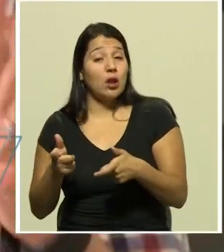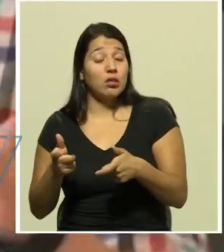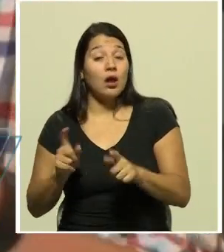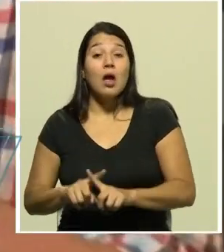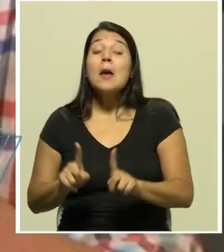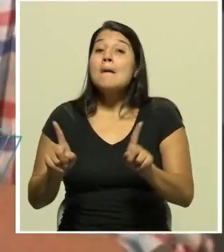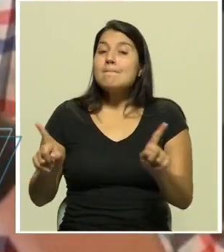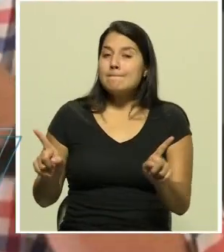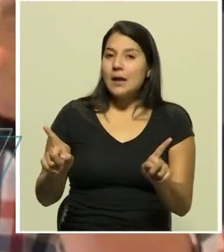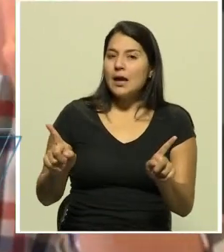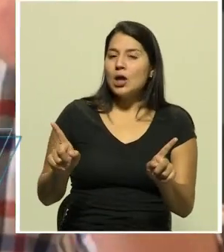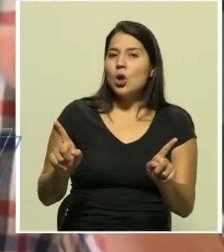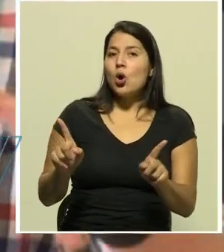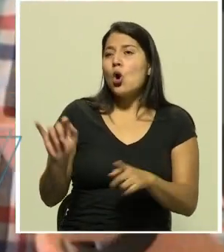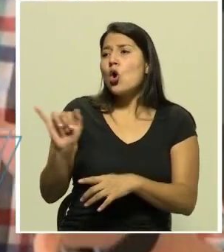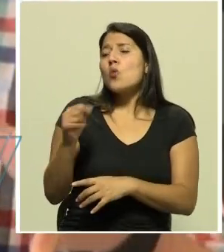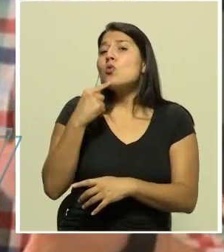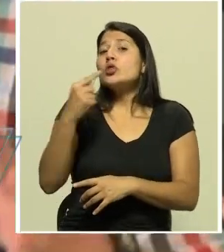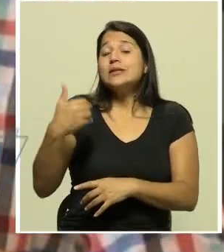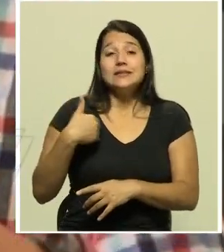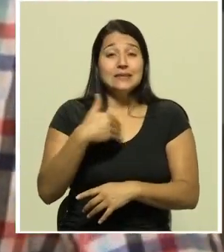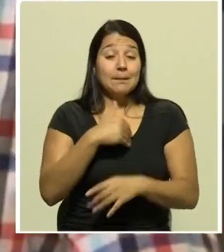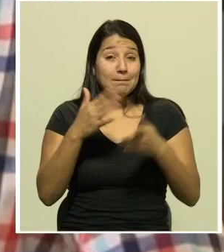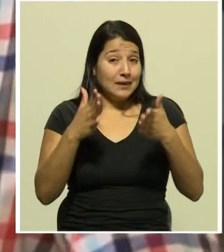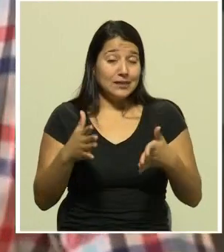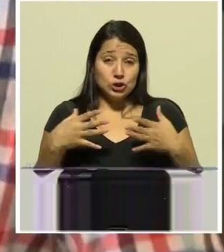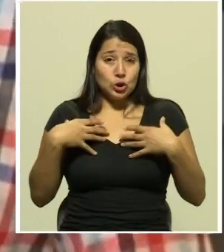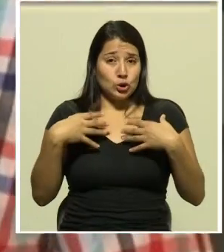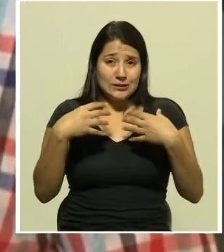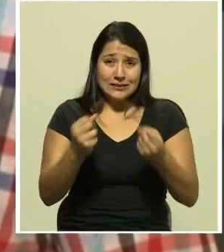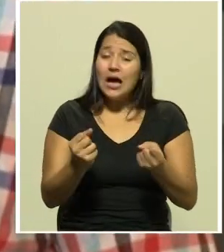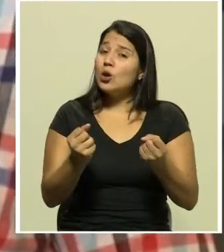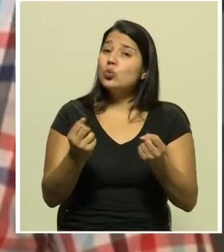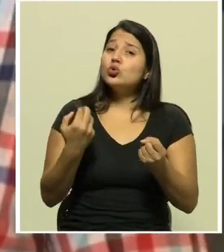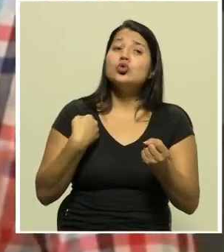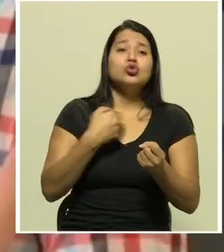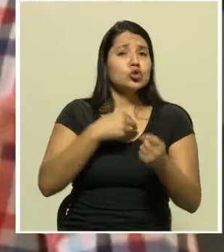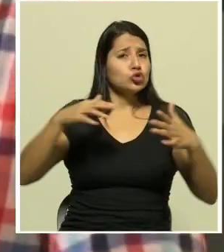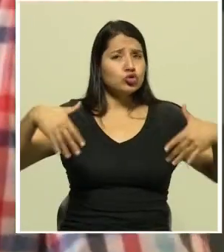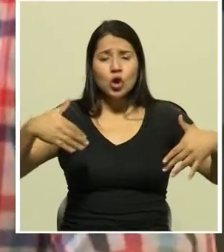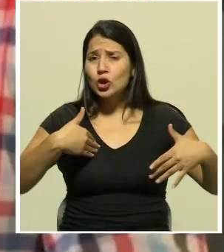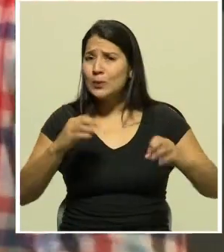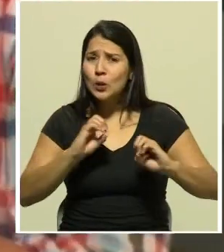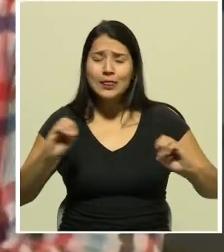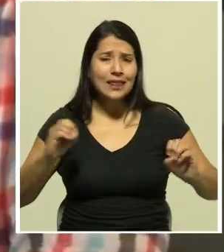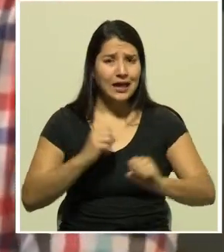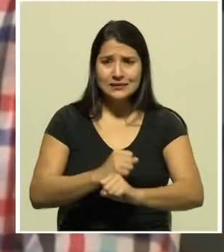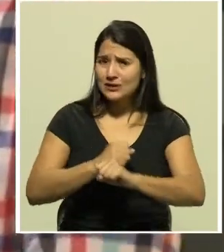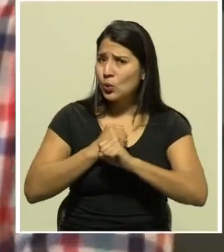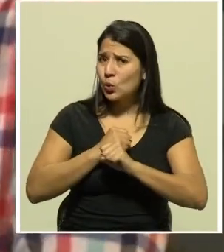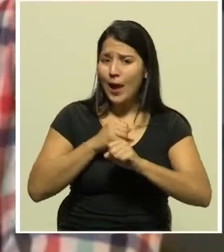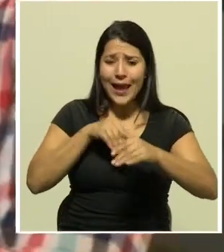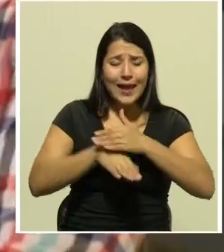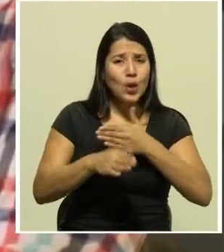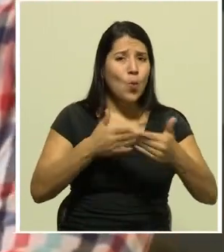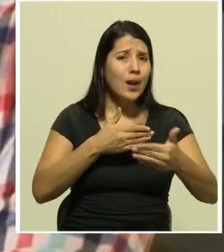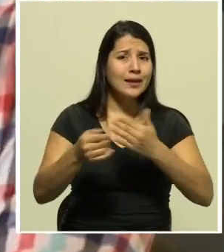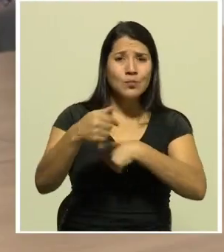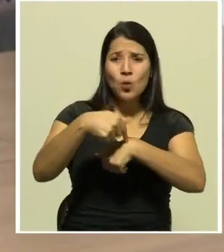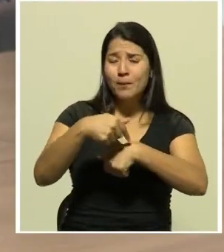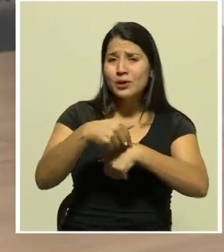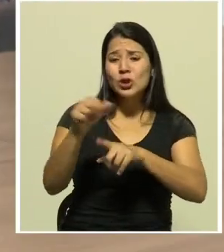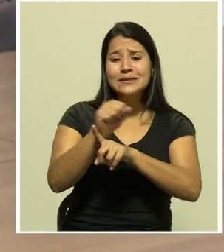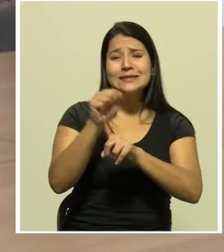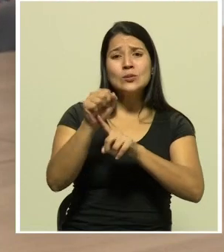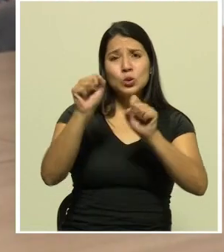estamos, como dice siempre el ministro, estamos parados sobre cáscaras de huevos, ¿verdad? O sea, todo puede cambiar si nos descuidamos.